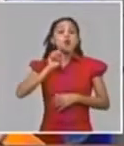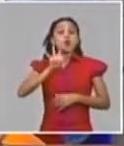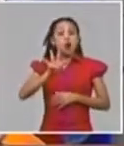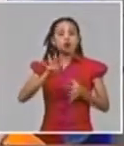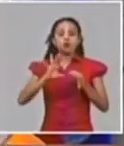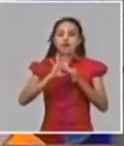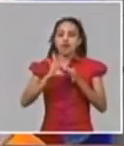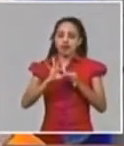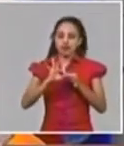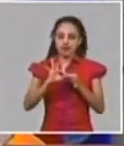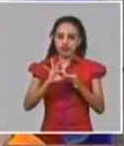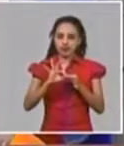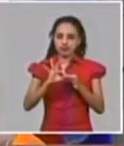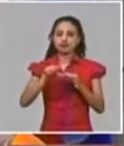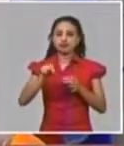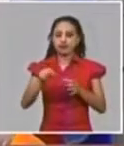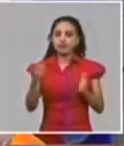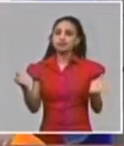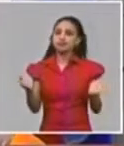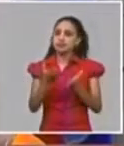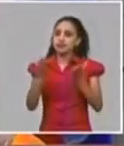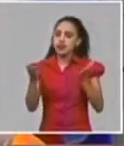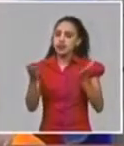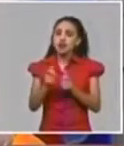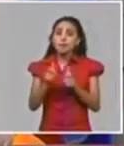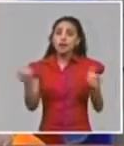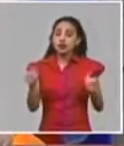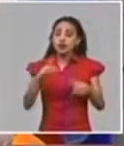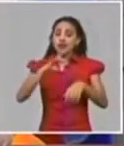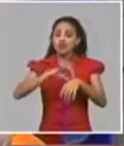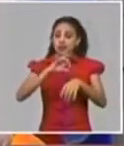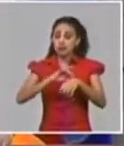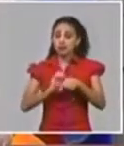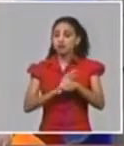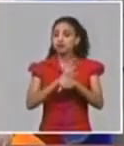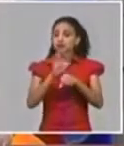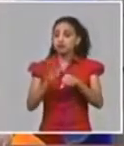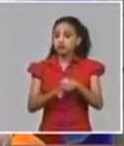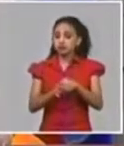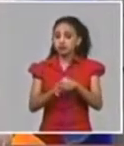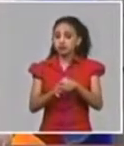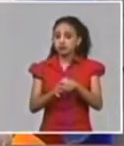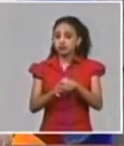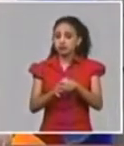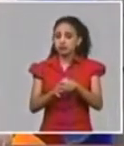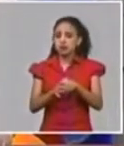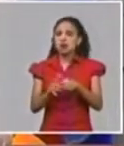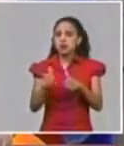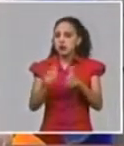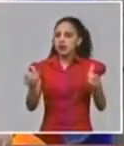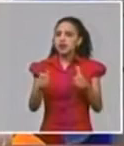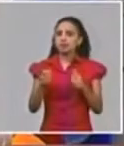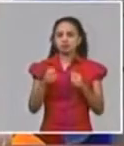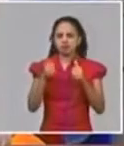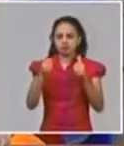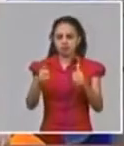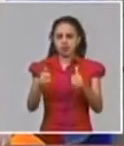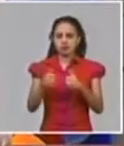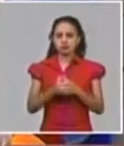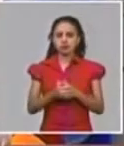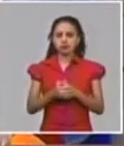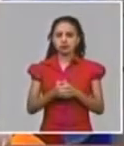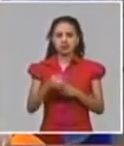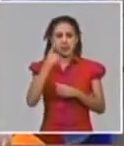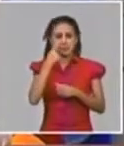la evolución de la gran mayoría de los casos cuando está ingresado es favorable se han diagnosticado casos en